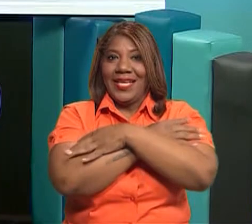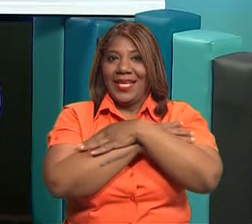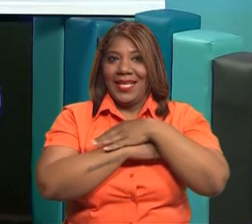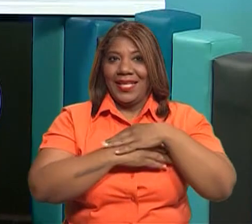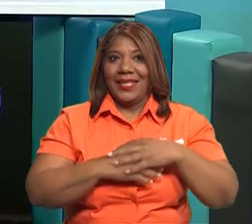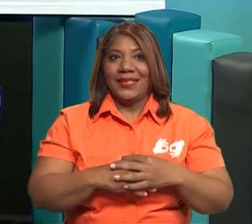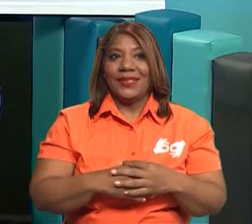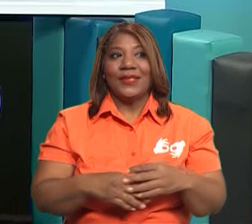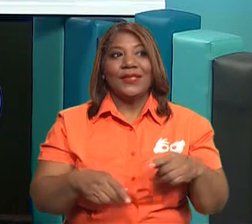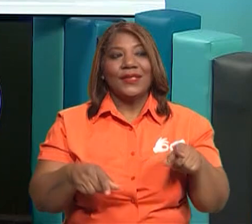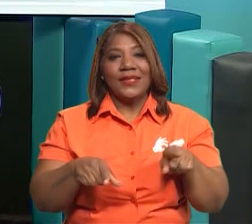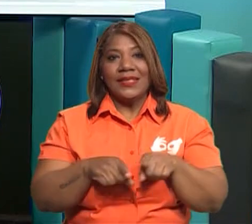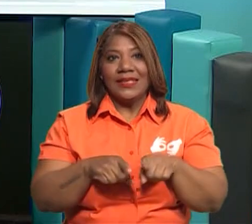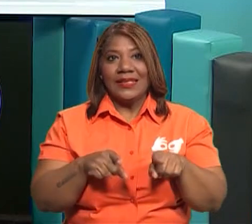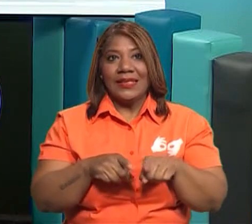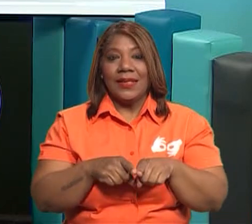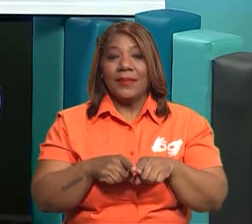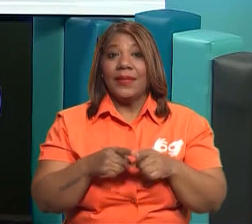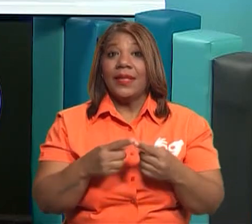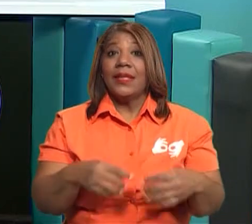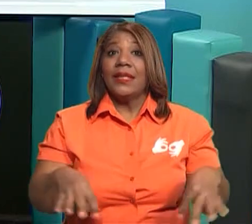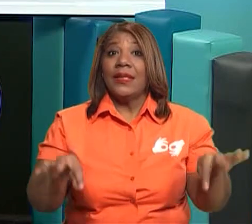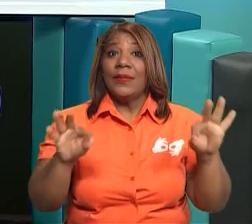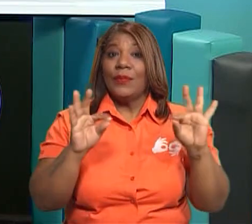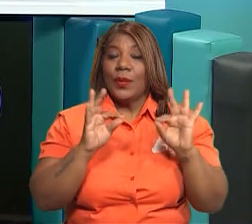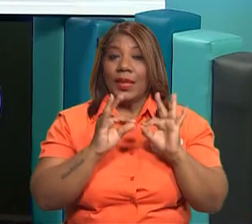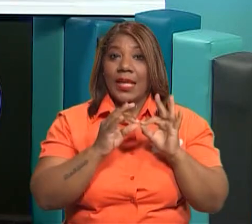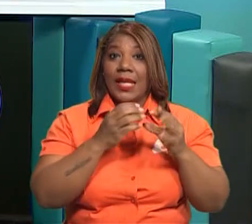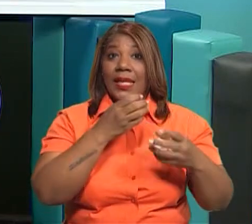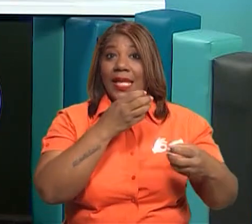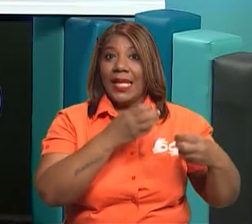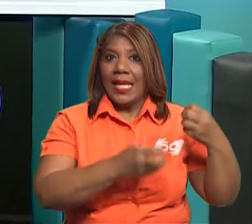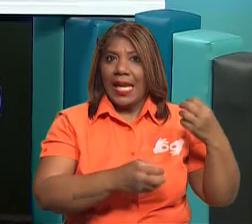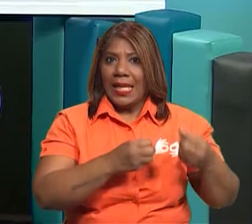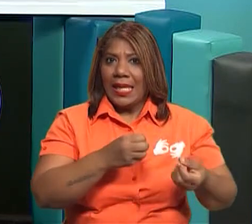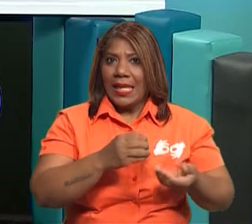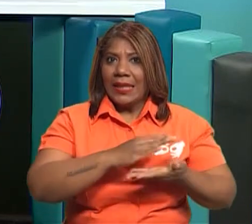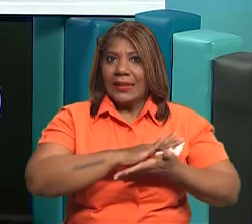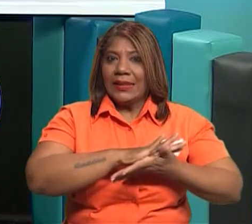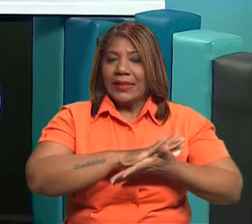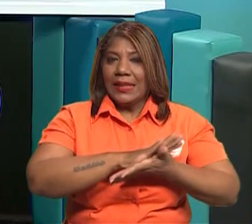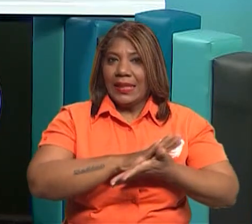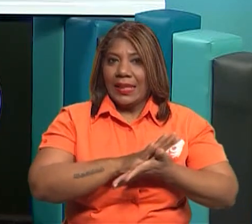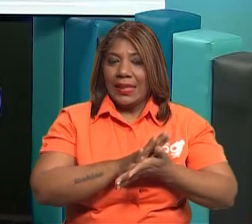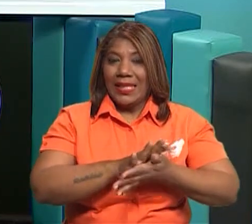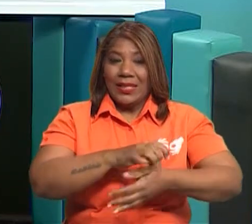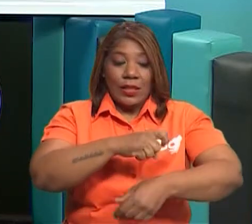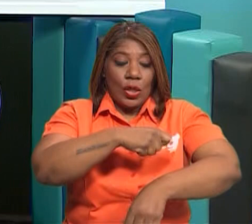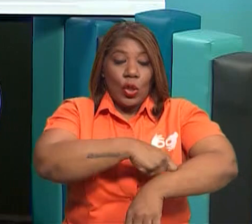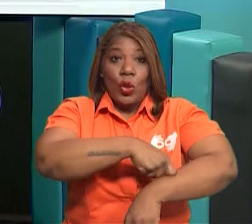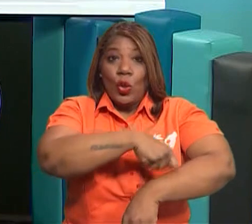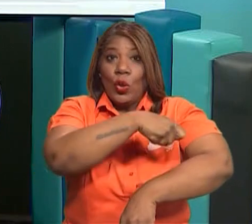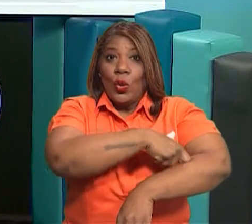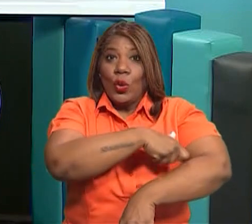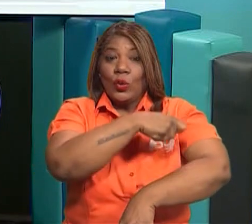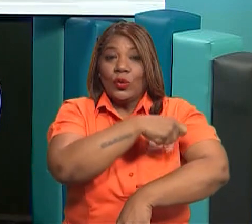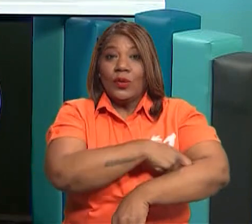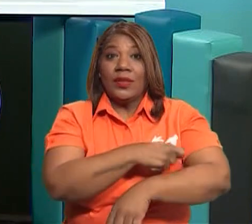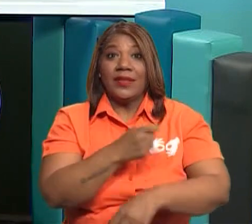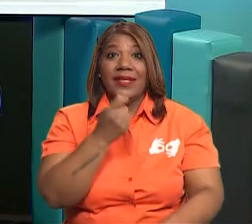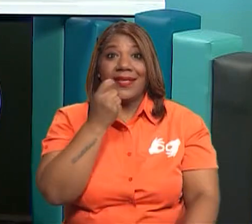también poseemos aquellos que son lácteos que nos ayudan a formar y mantener los huesos y los dientes.